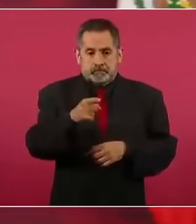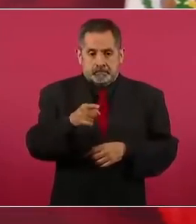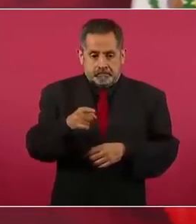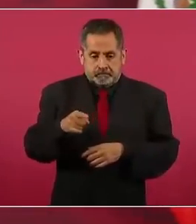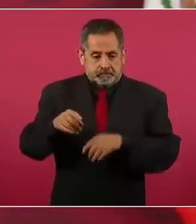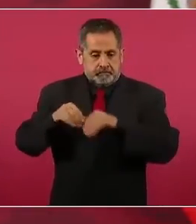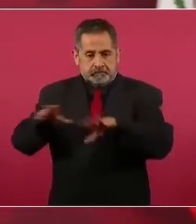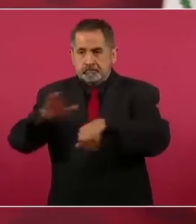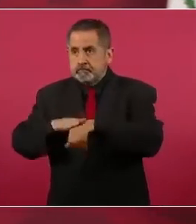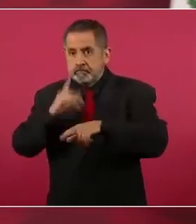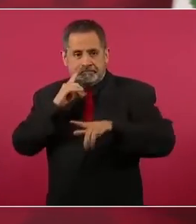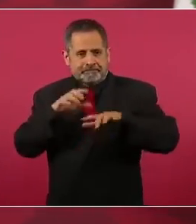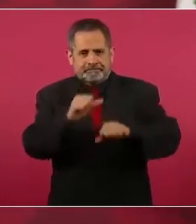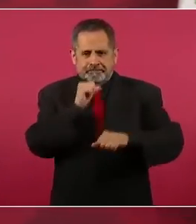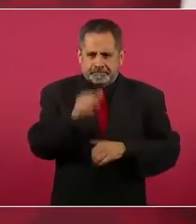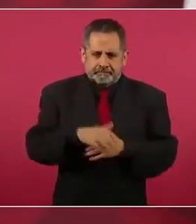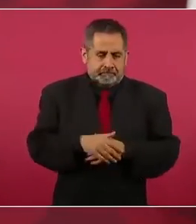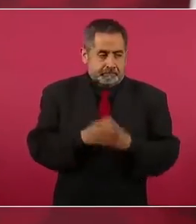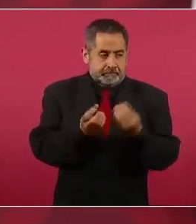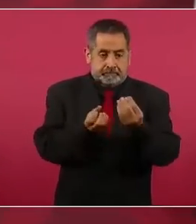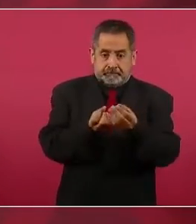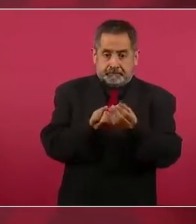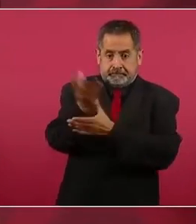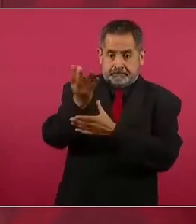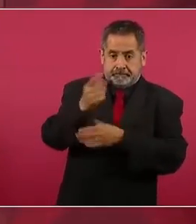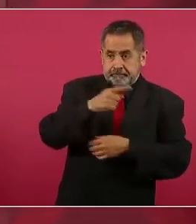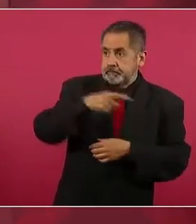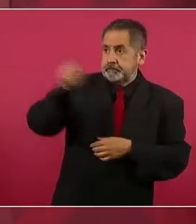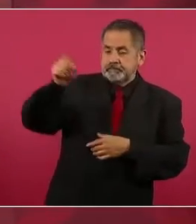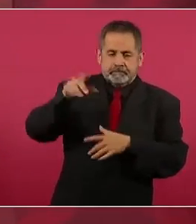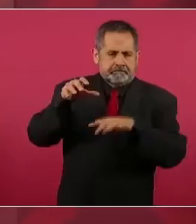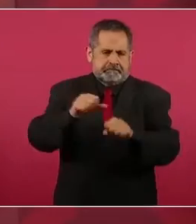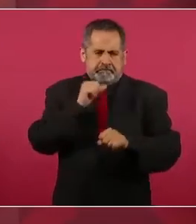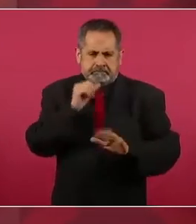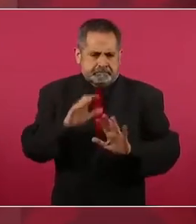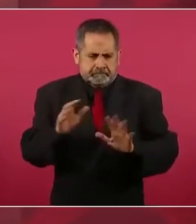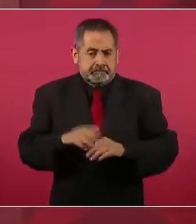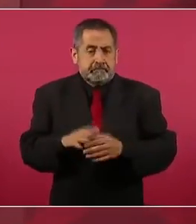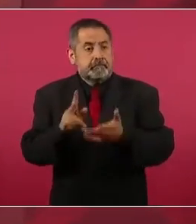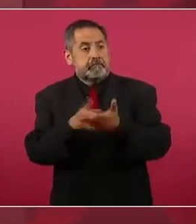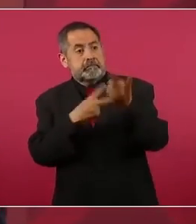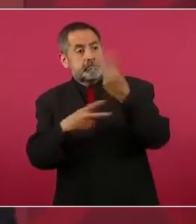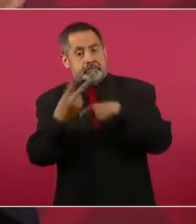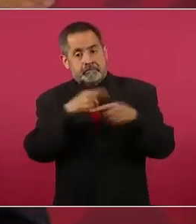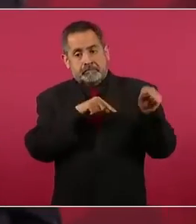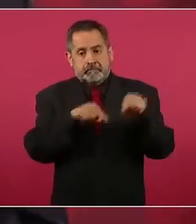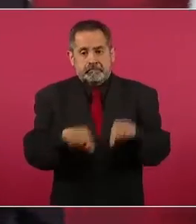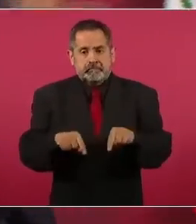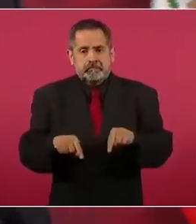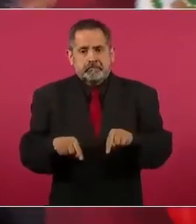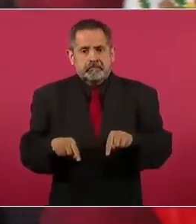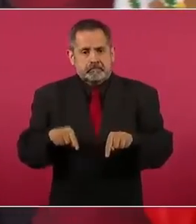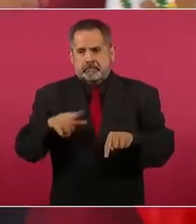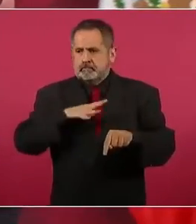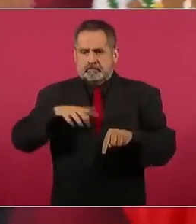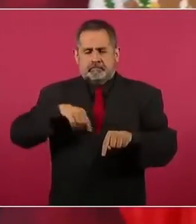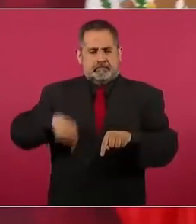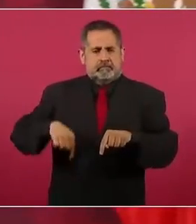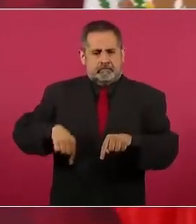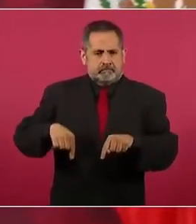cuando sale, cuando regresa ya está